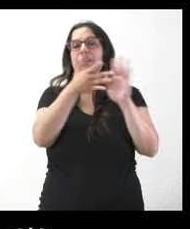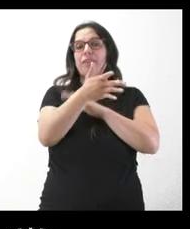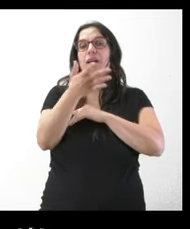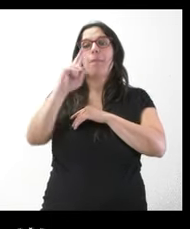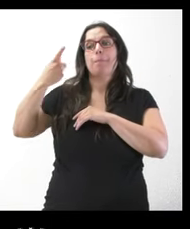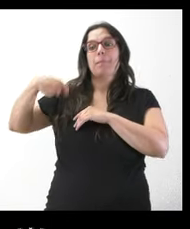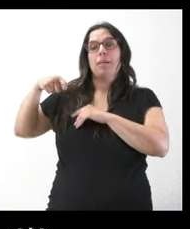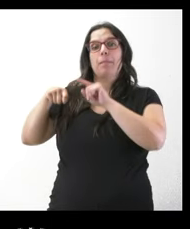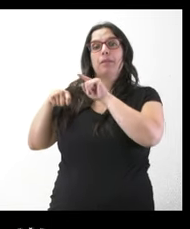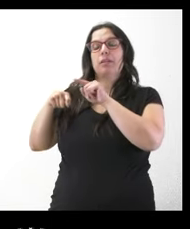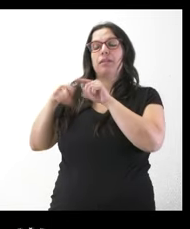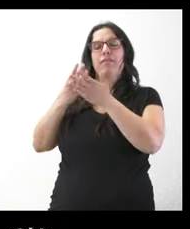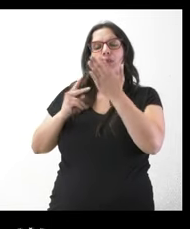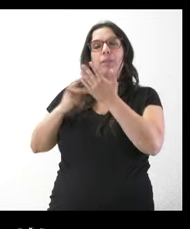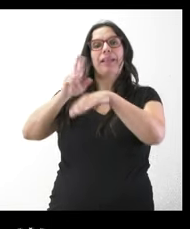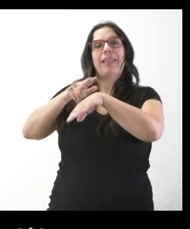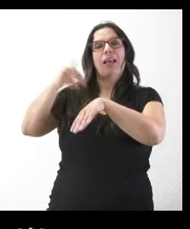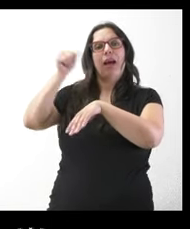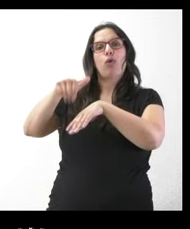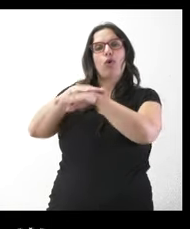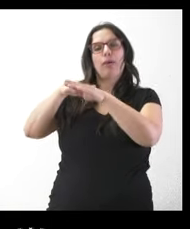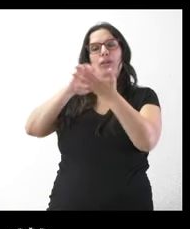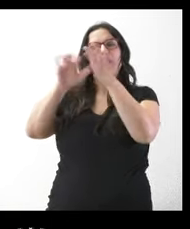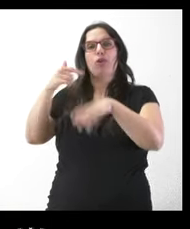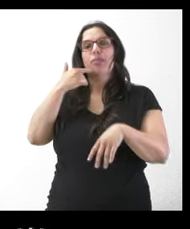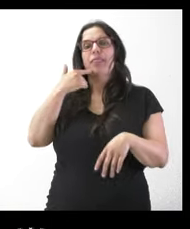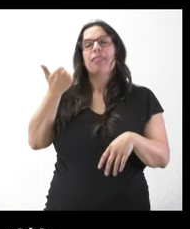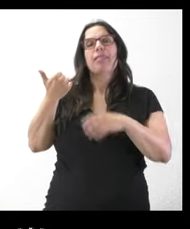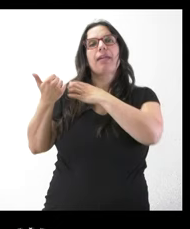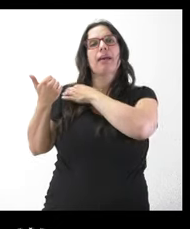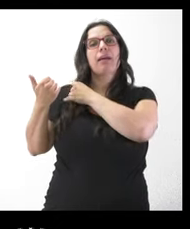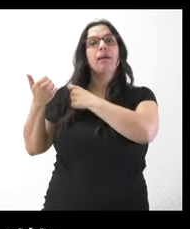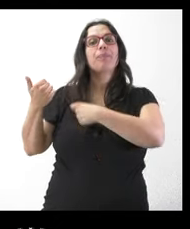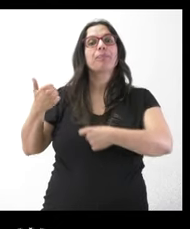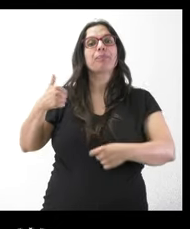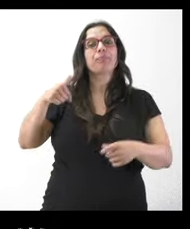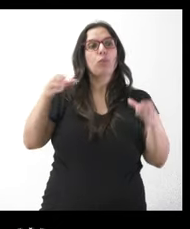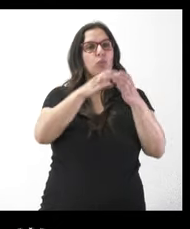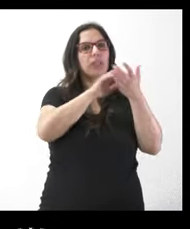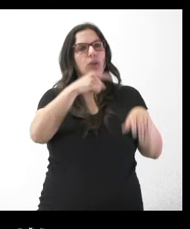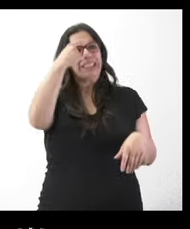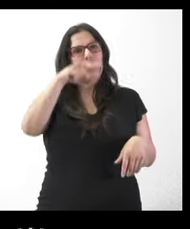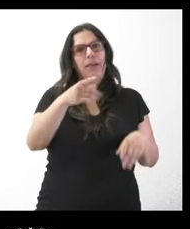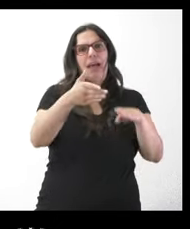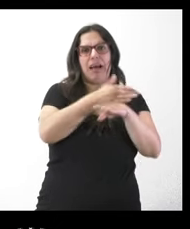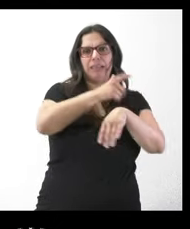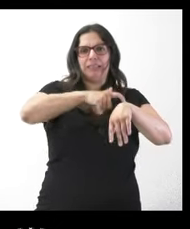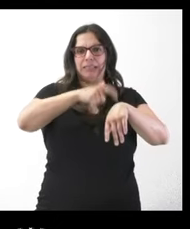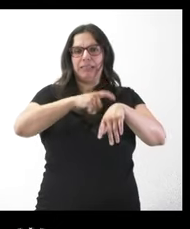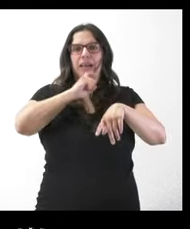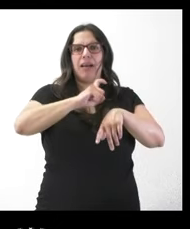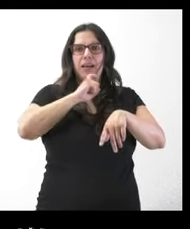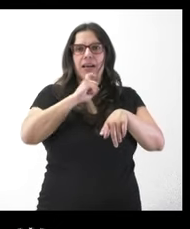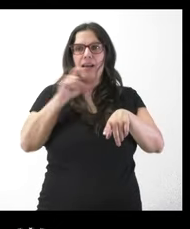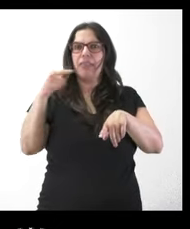del delegado del gobierno en Castilla y León que ha dicho literalmente que la administración autonómica sí que conocía en tiempo real toda la información que